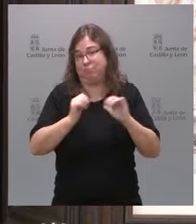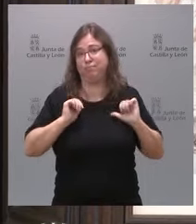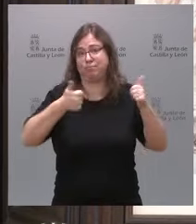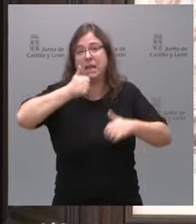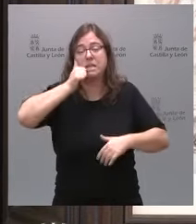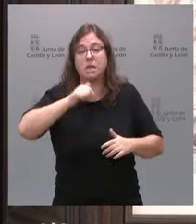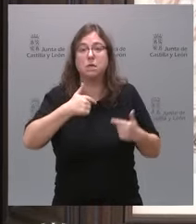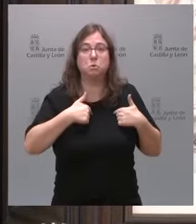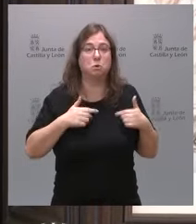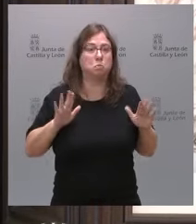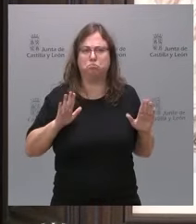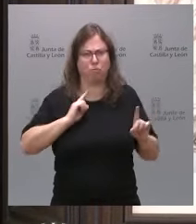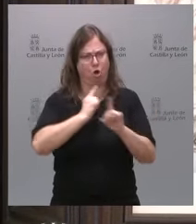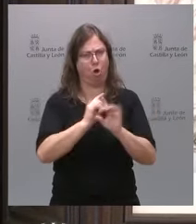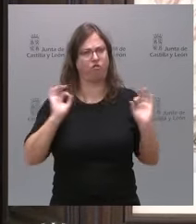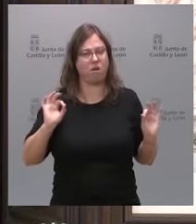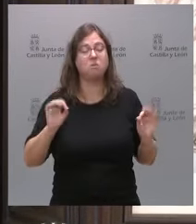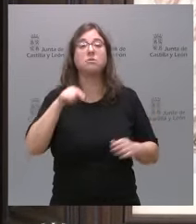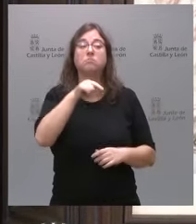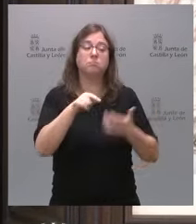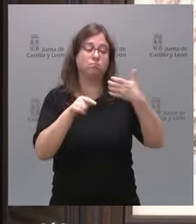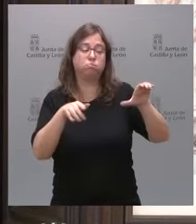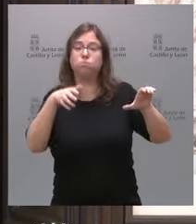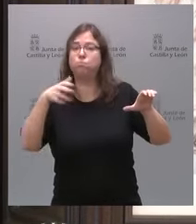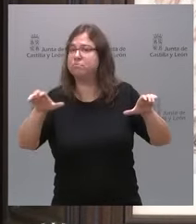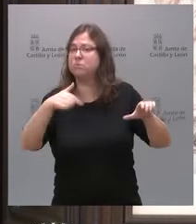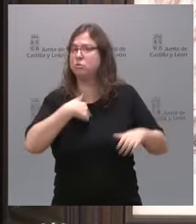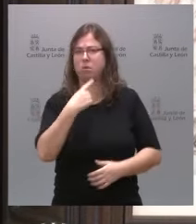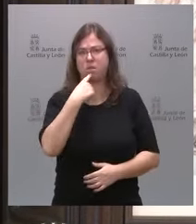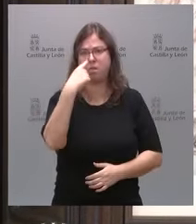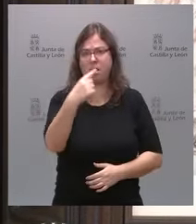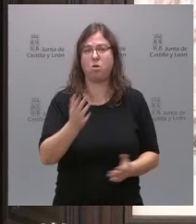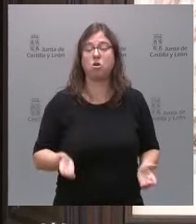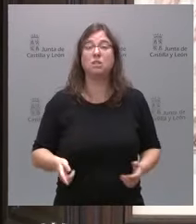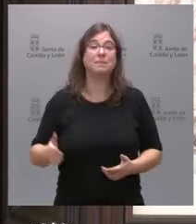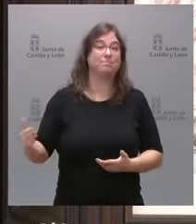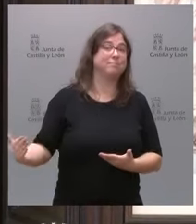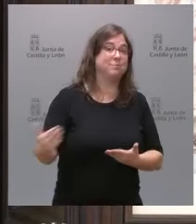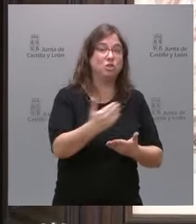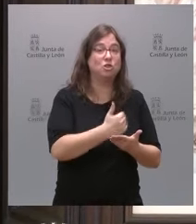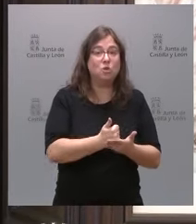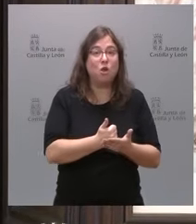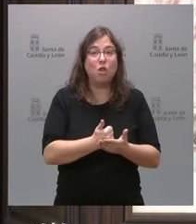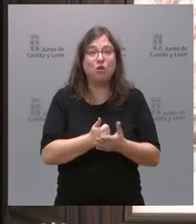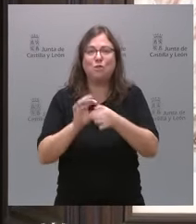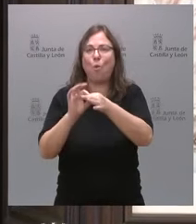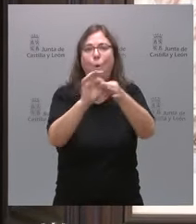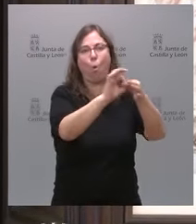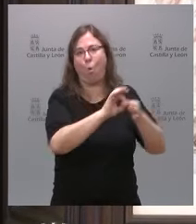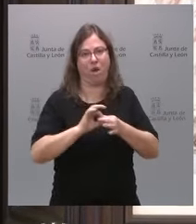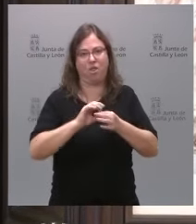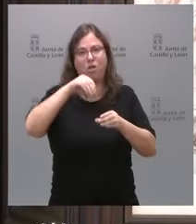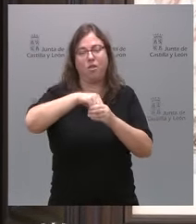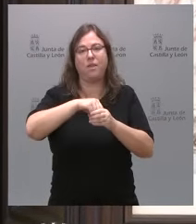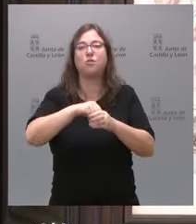que yo desde luego rechazo, en esa política de frentes yo quiero decir que todos estamos unidos en el Gobierno de